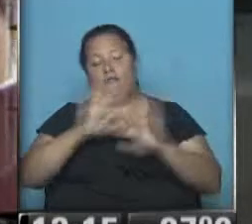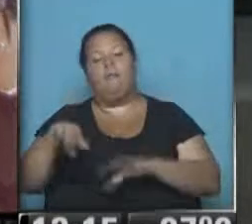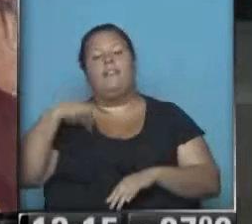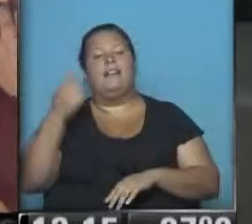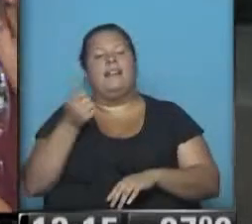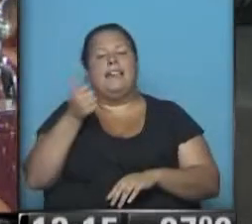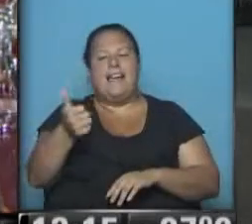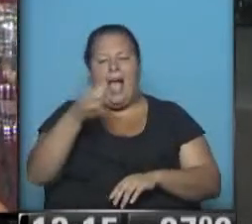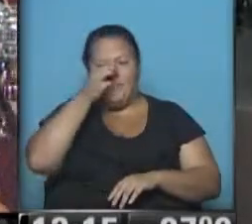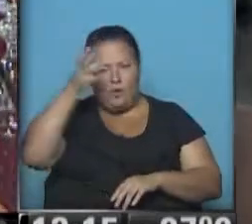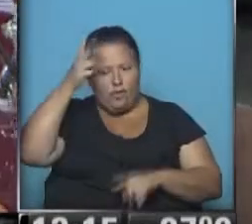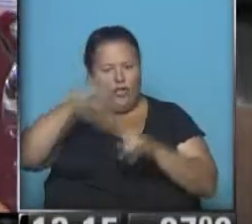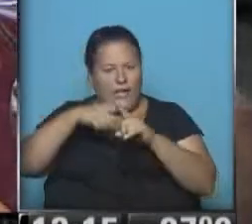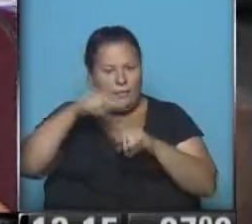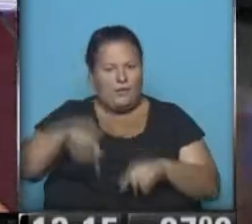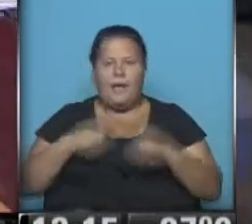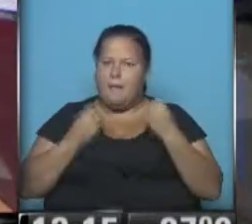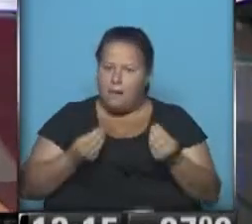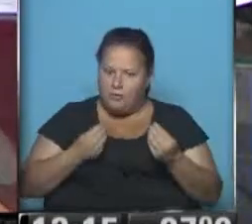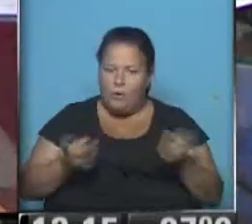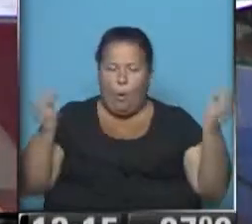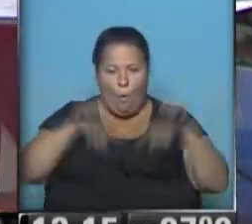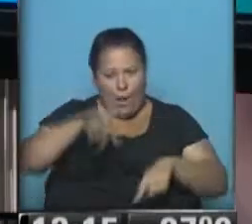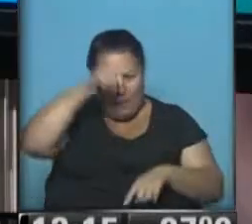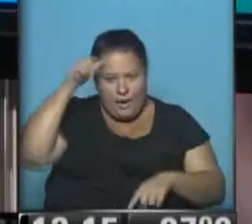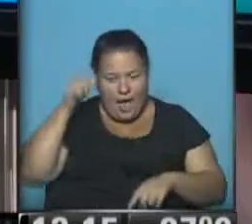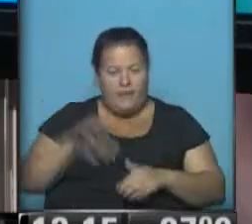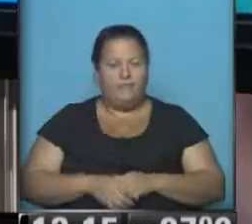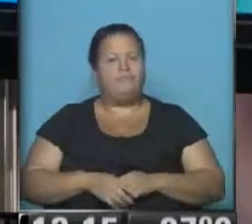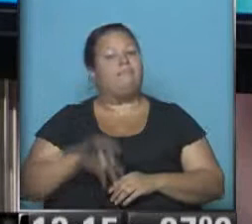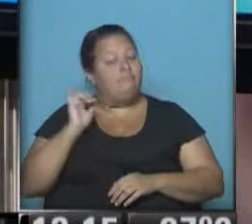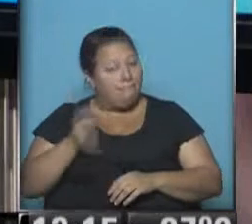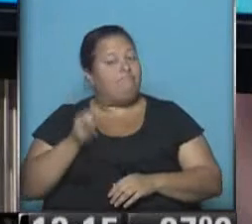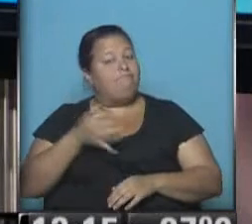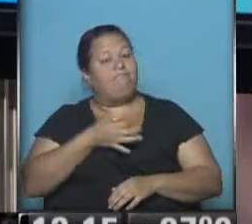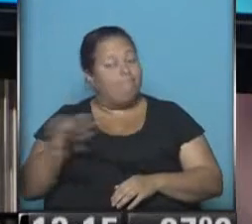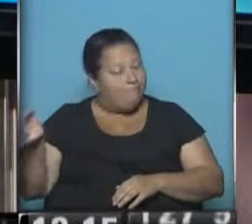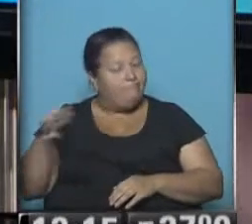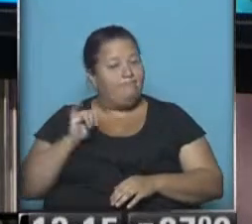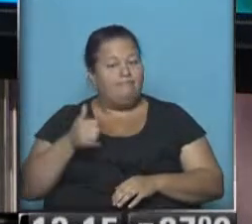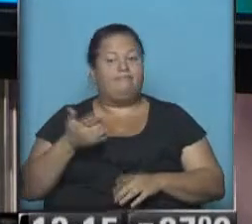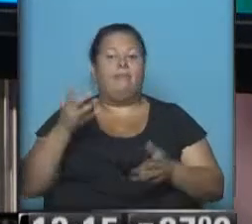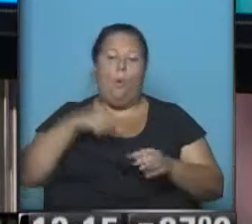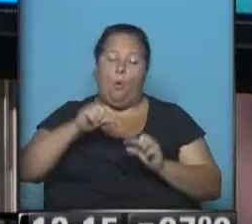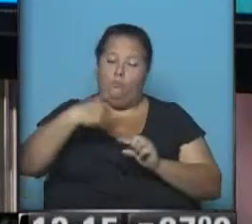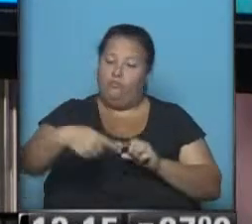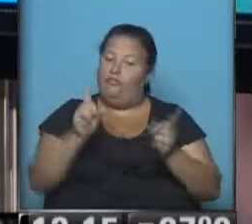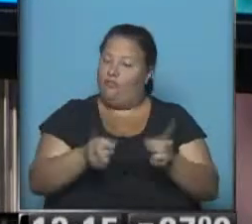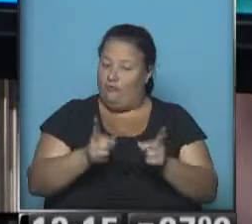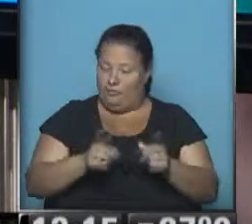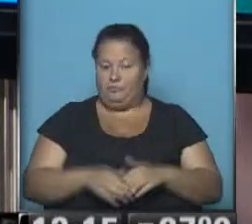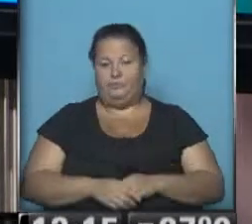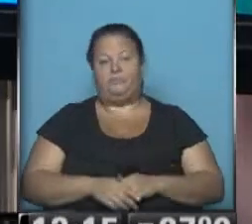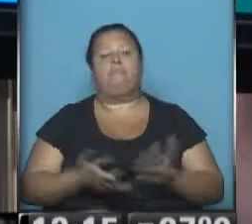Casi 28 grados la temperatura. ¿Qué pasó? ¿Nadie volvió el verano? Pero sí, así es efectivamente. Y por unos días sí se va a quedar.